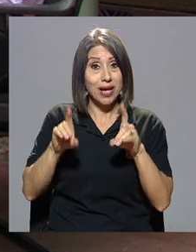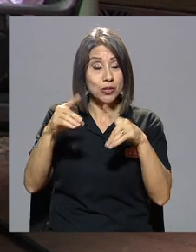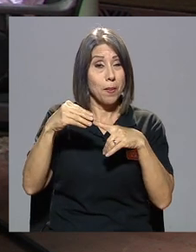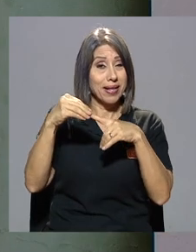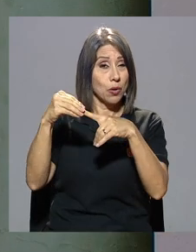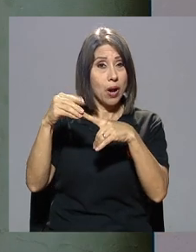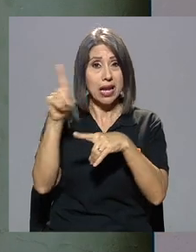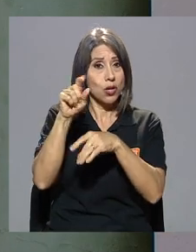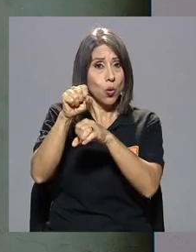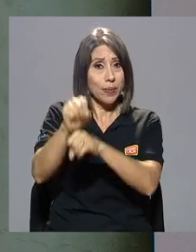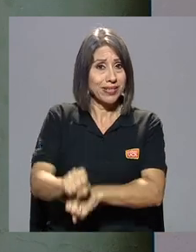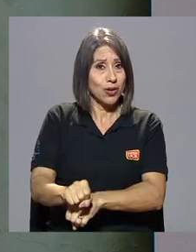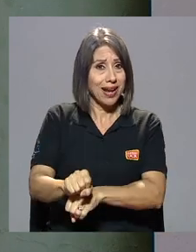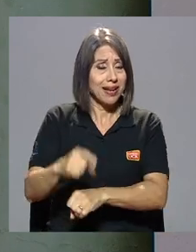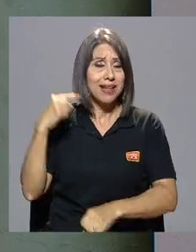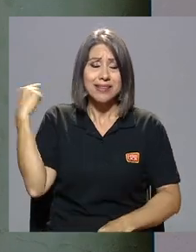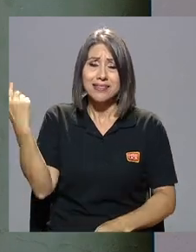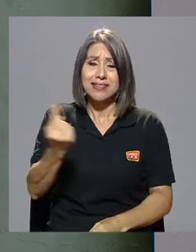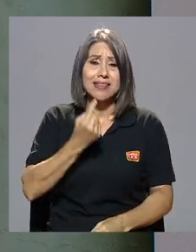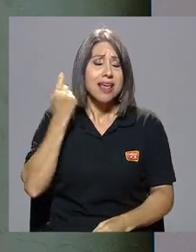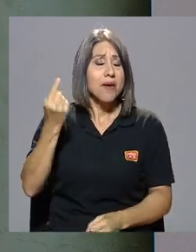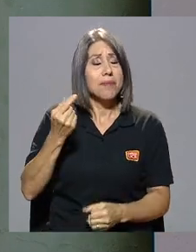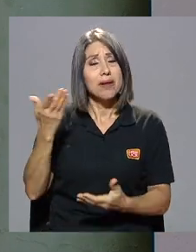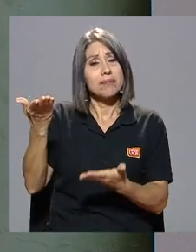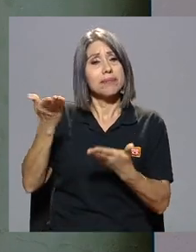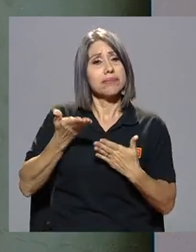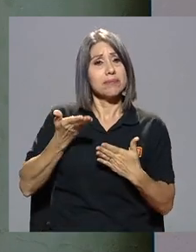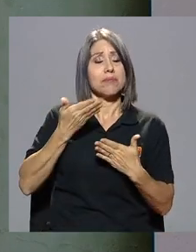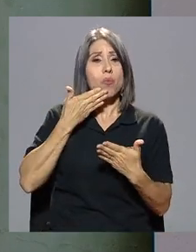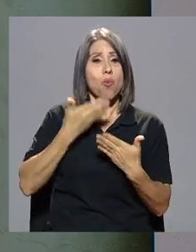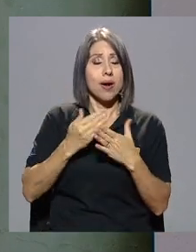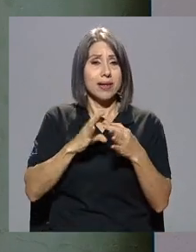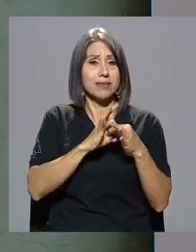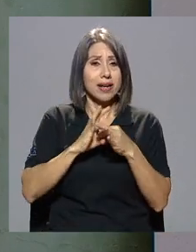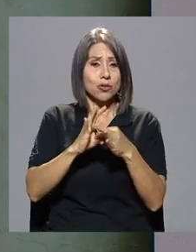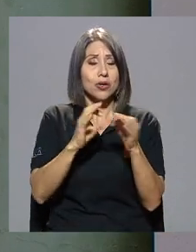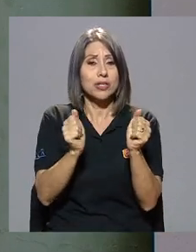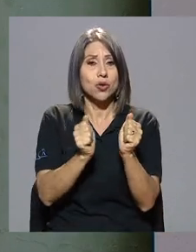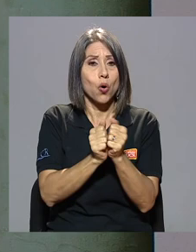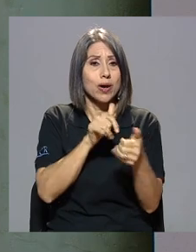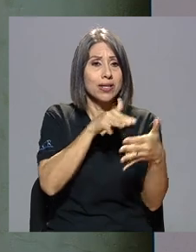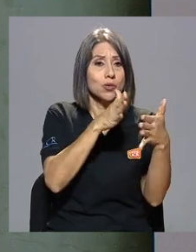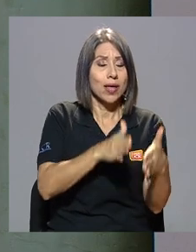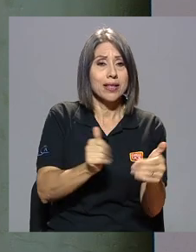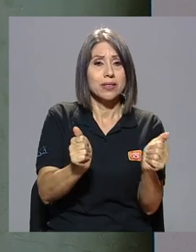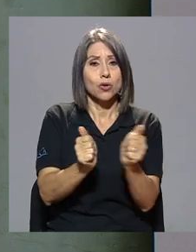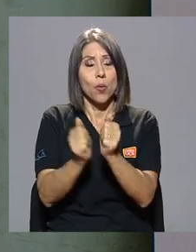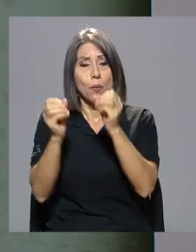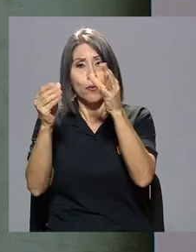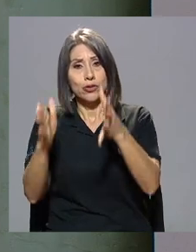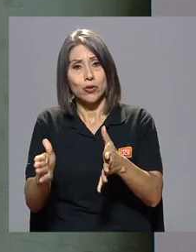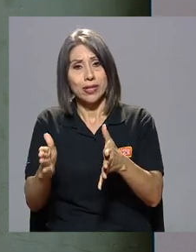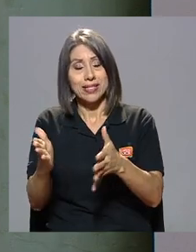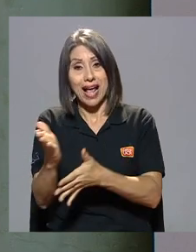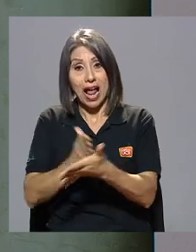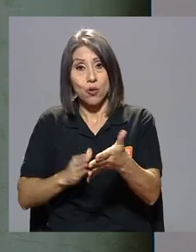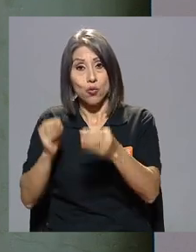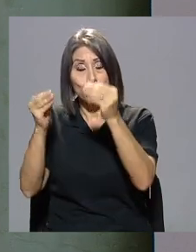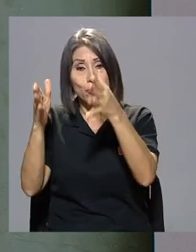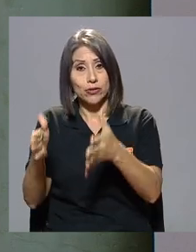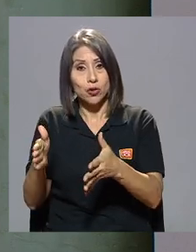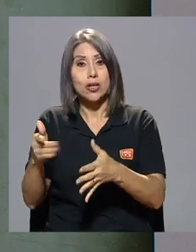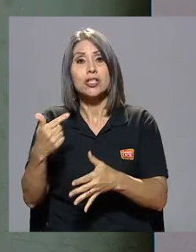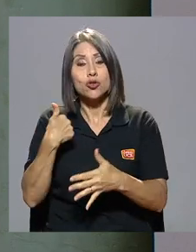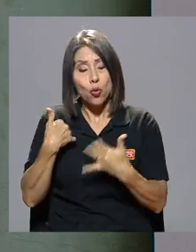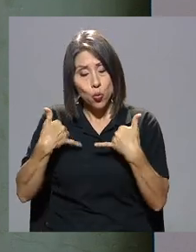convencional me dejó siempre en ese sentido buenas relaciones tanto con estudiantes como con profesores algunos